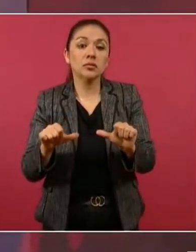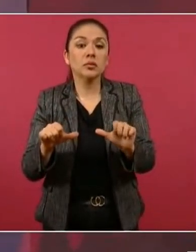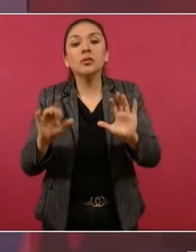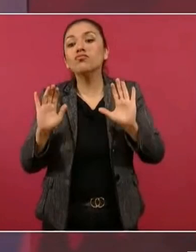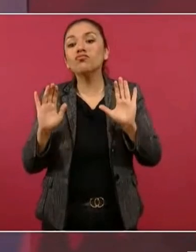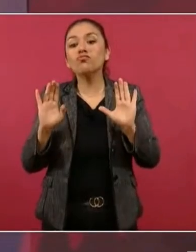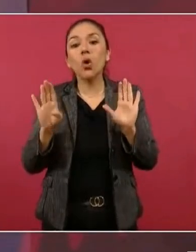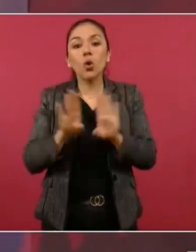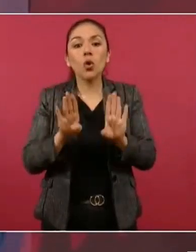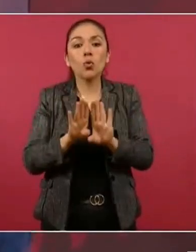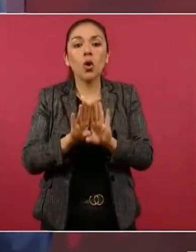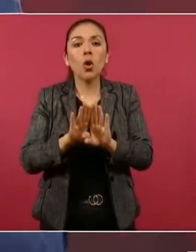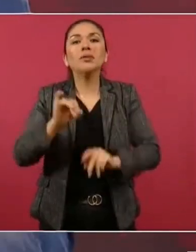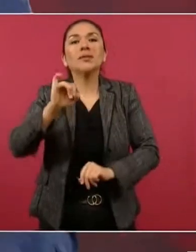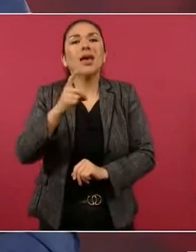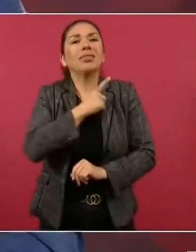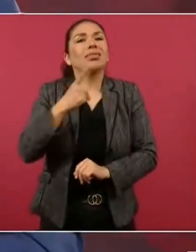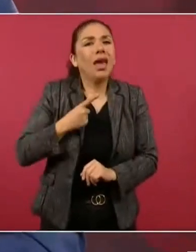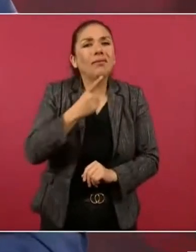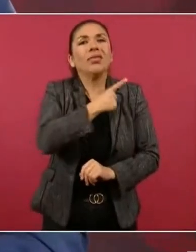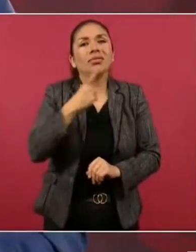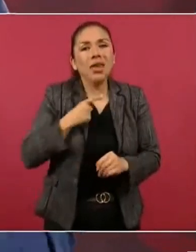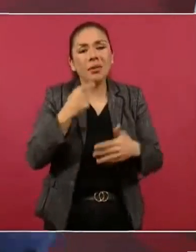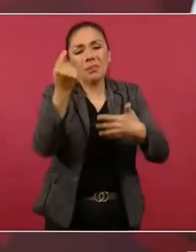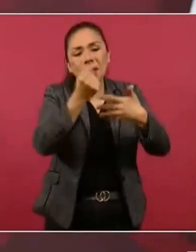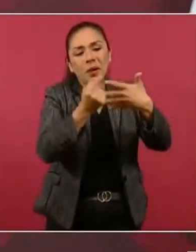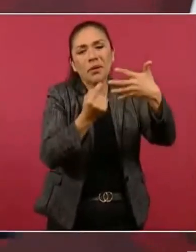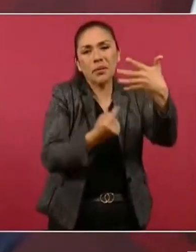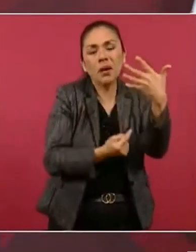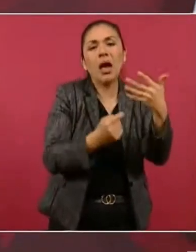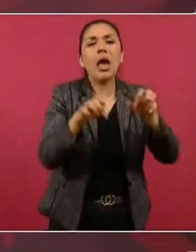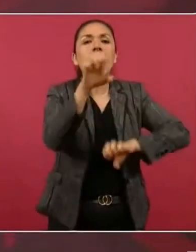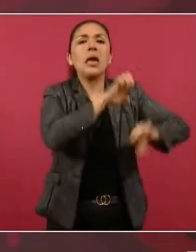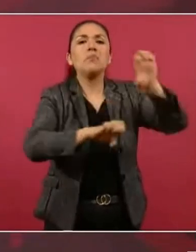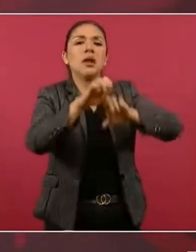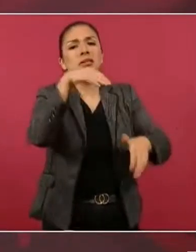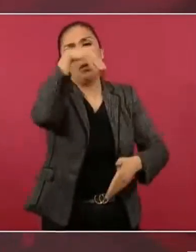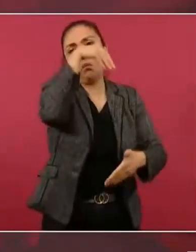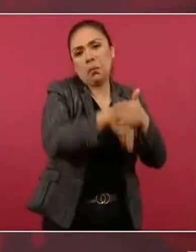Quedaron con esas deudas. sea, quebró la empresa.